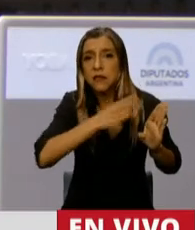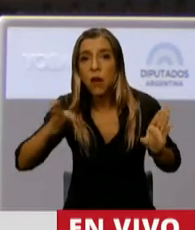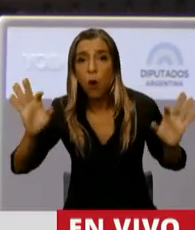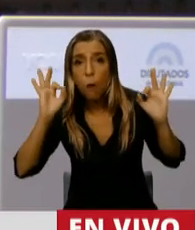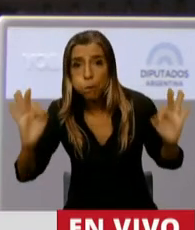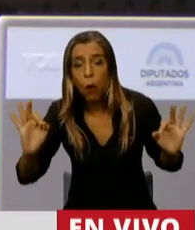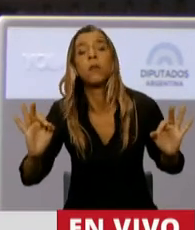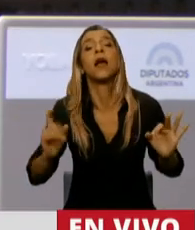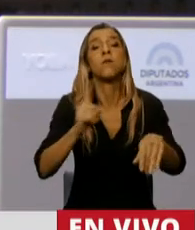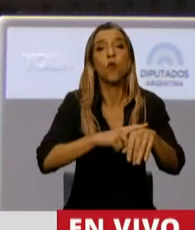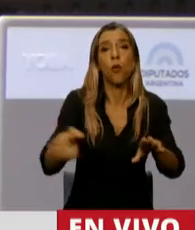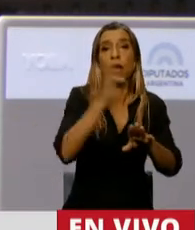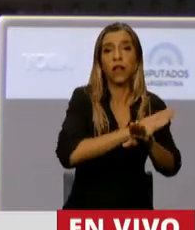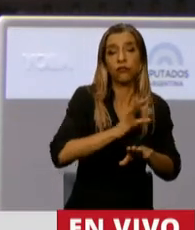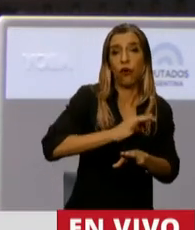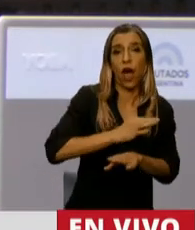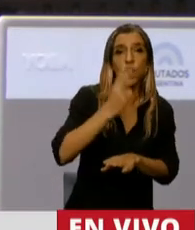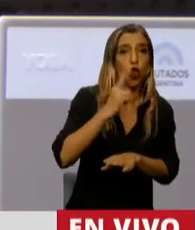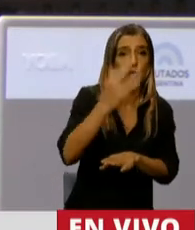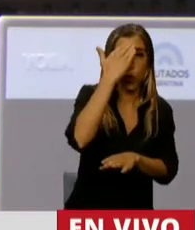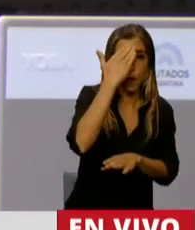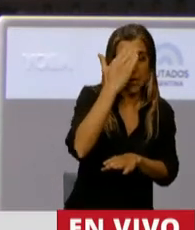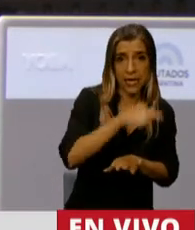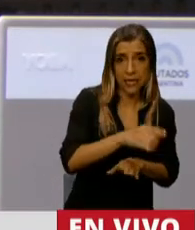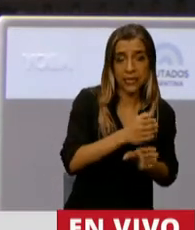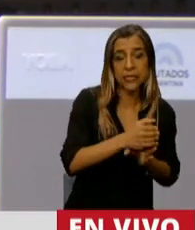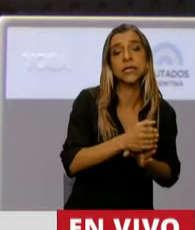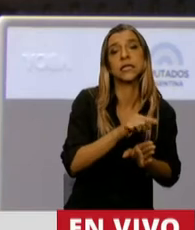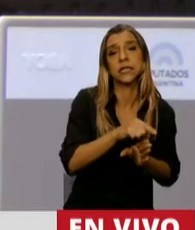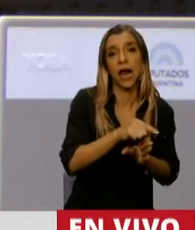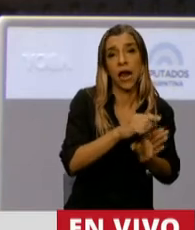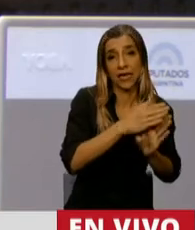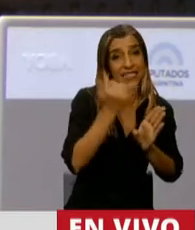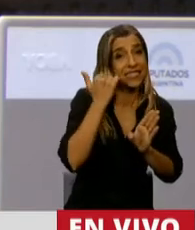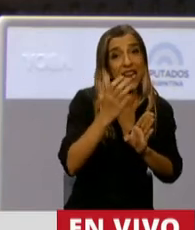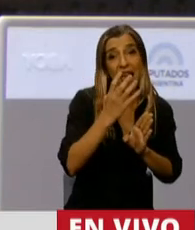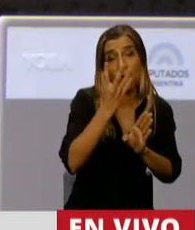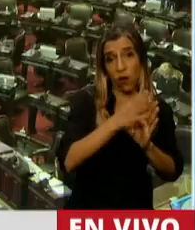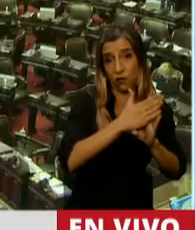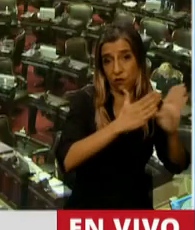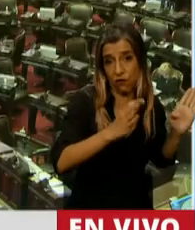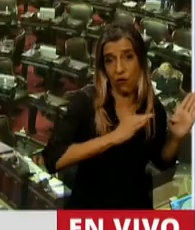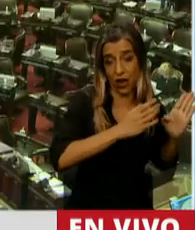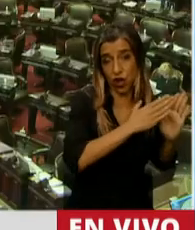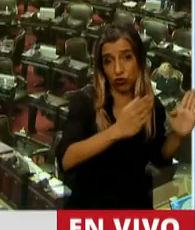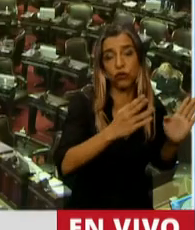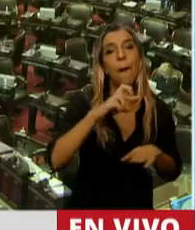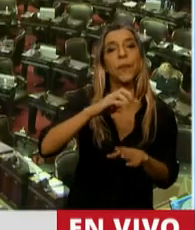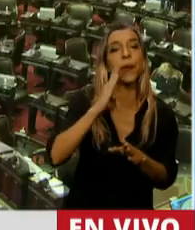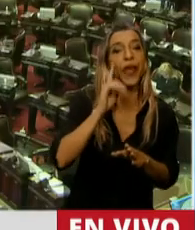del año 2015, señor Presidente, tenía un PBI